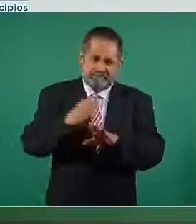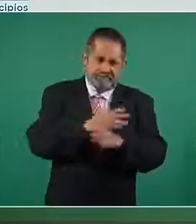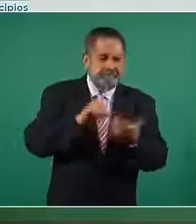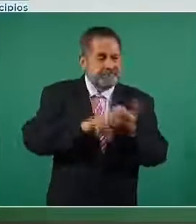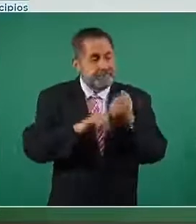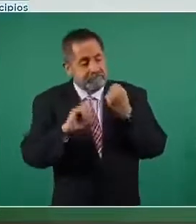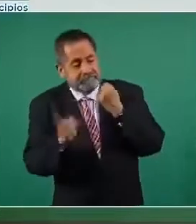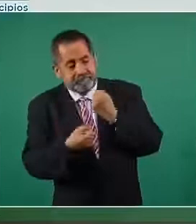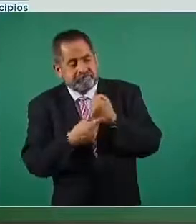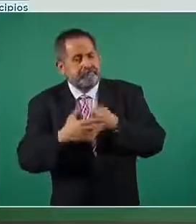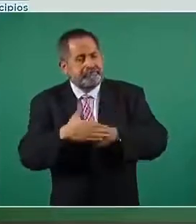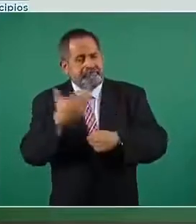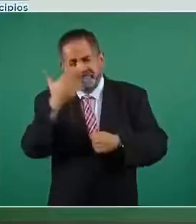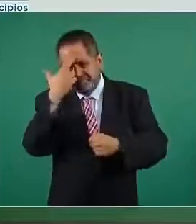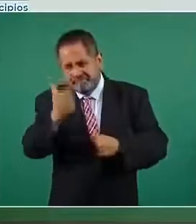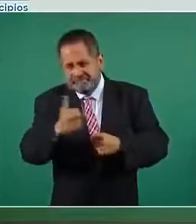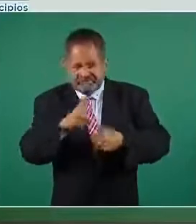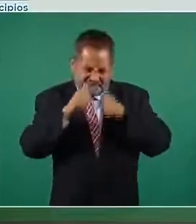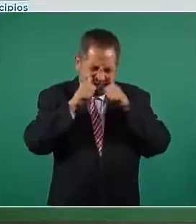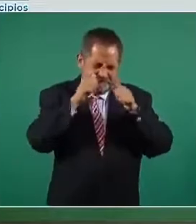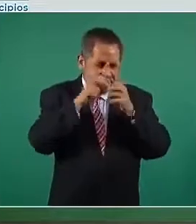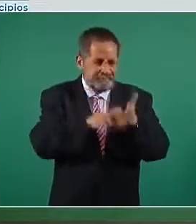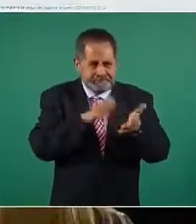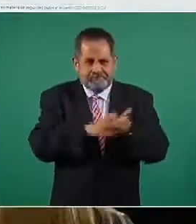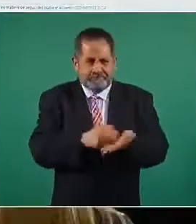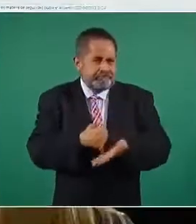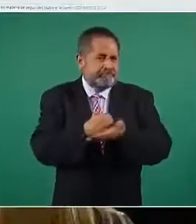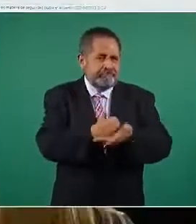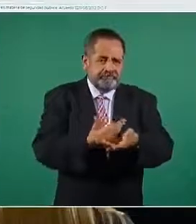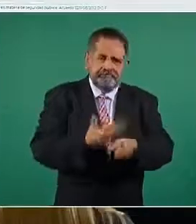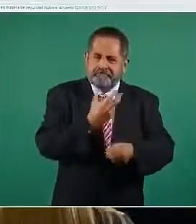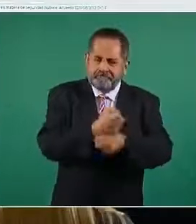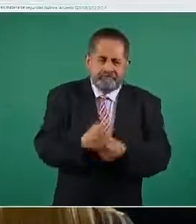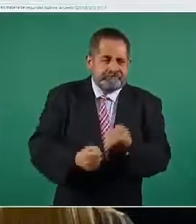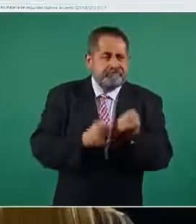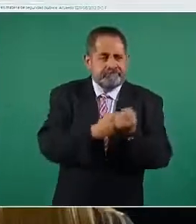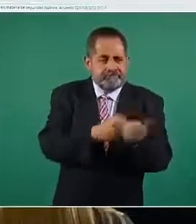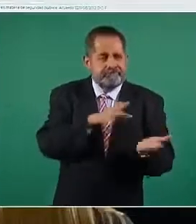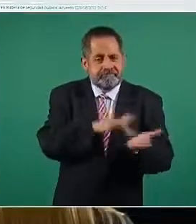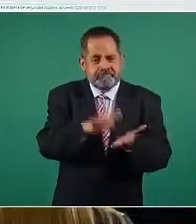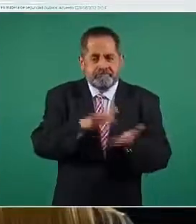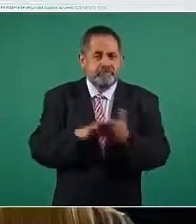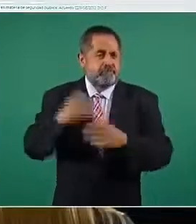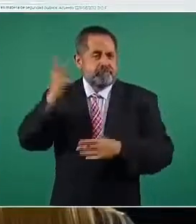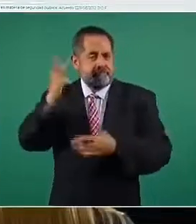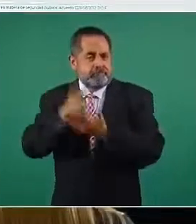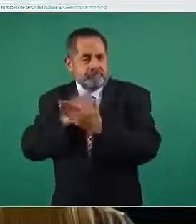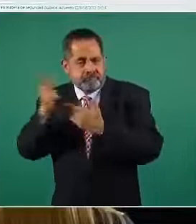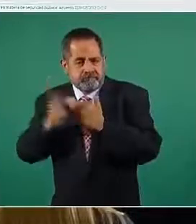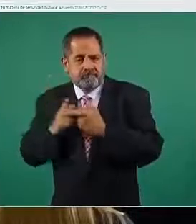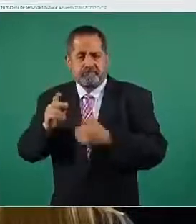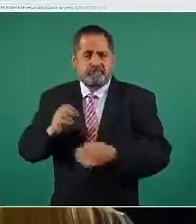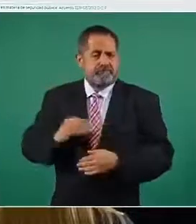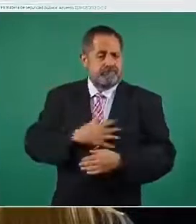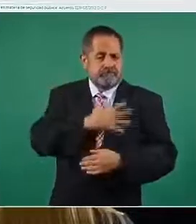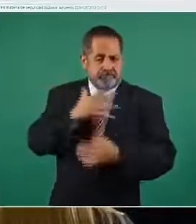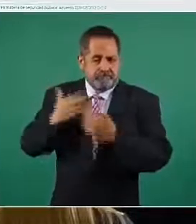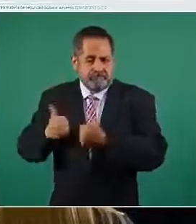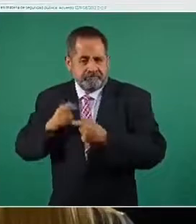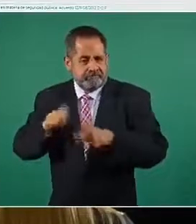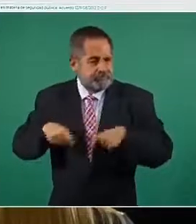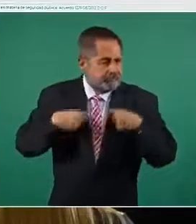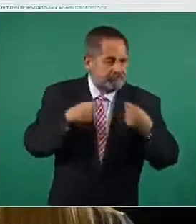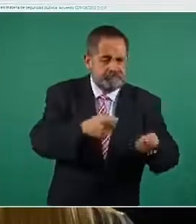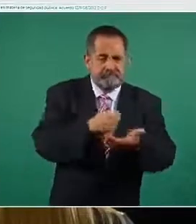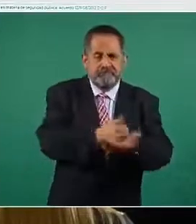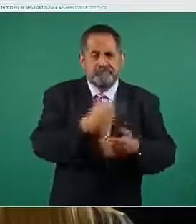causas de la incidencia en zonas focalizadas a través de programas de bienestar, de prevención de